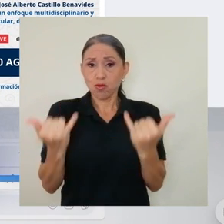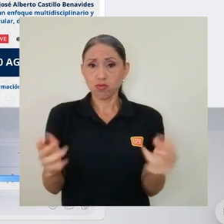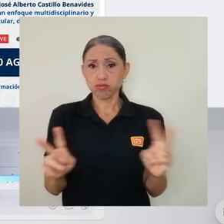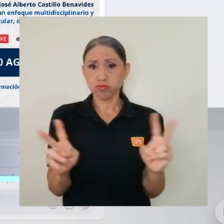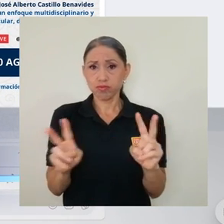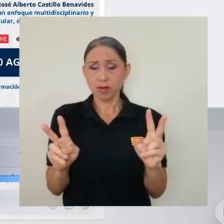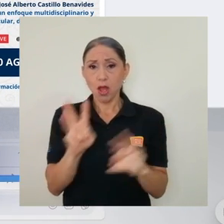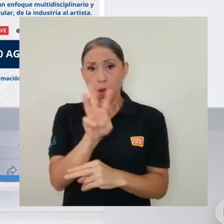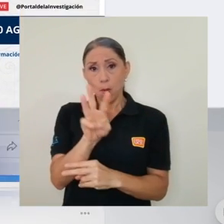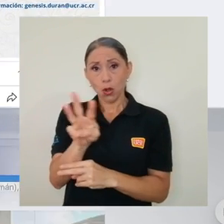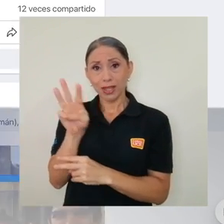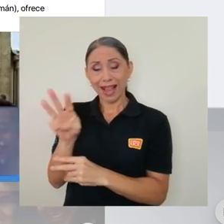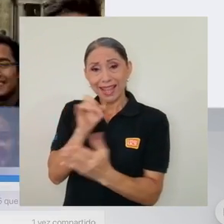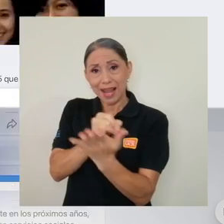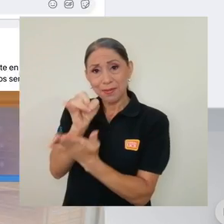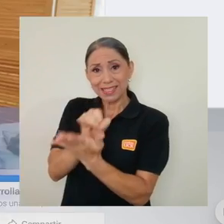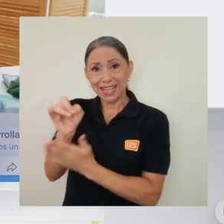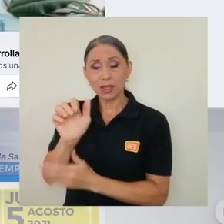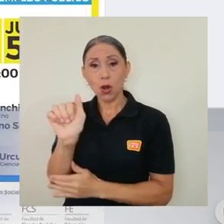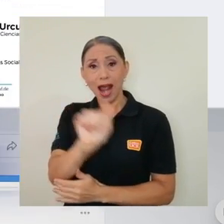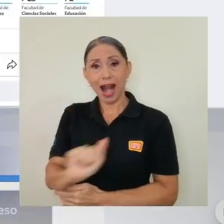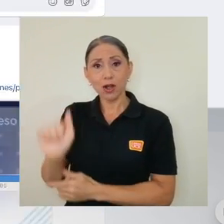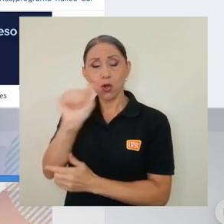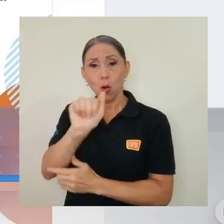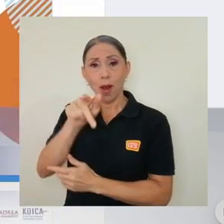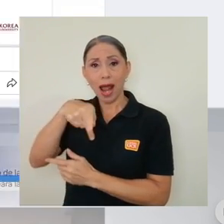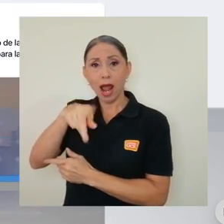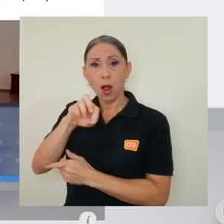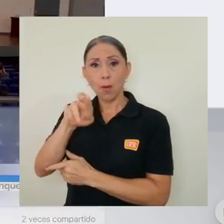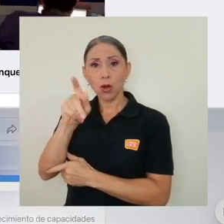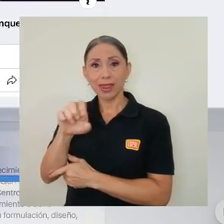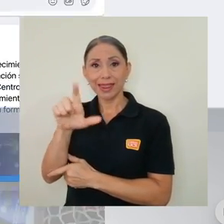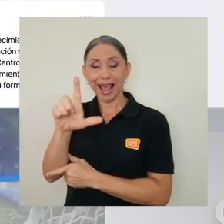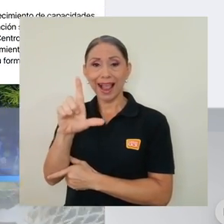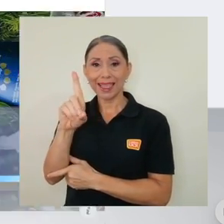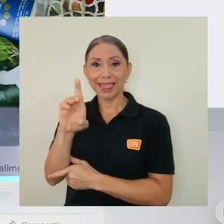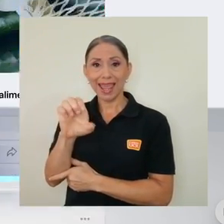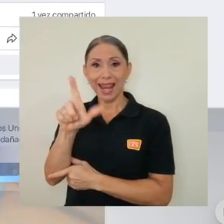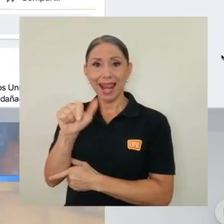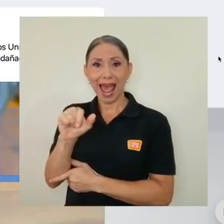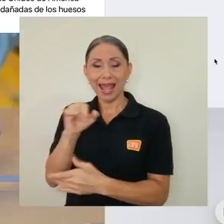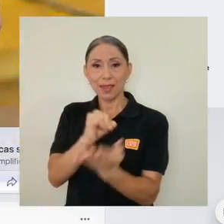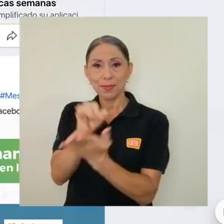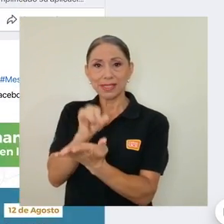facebook del portal de la investigación arroba portal de la investigación